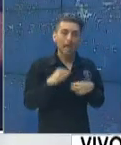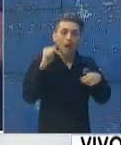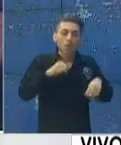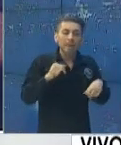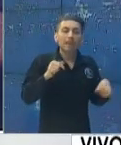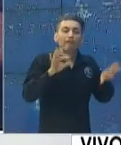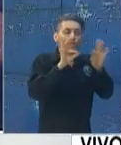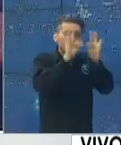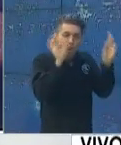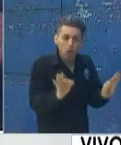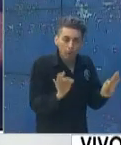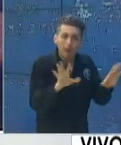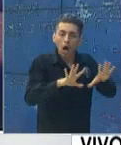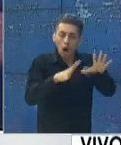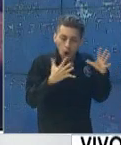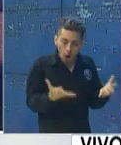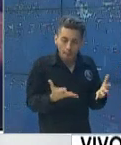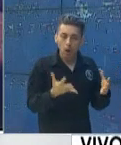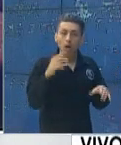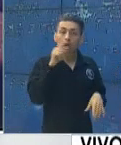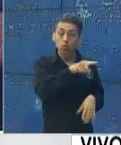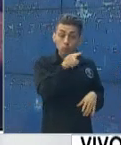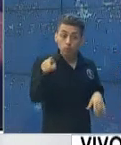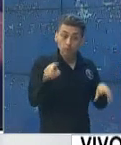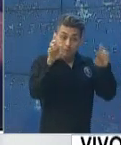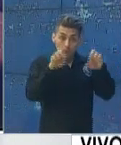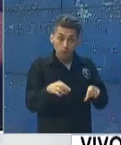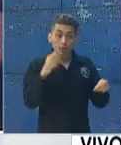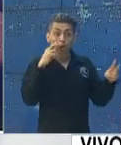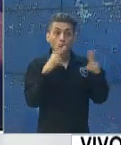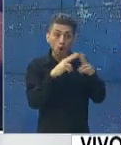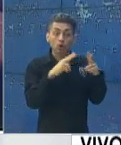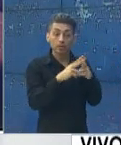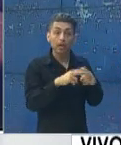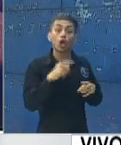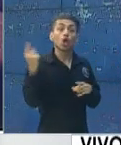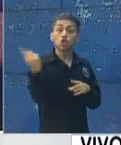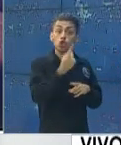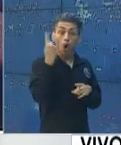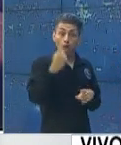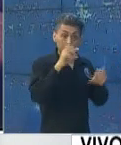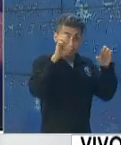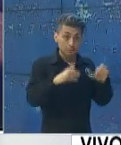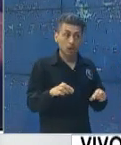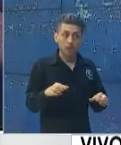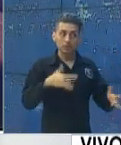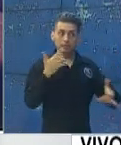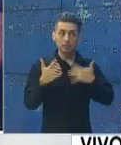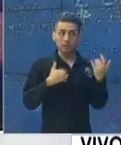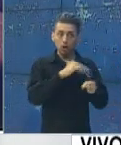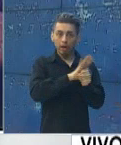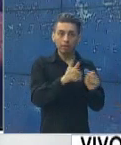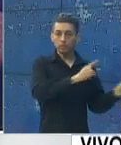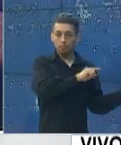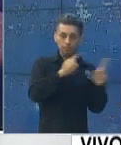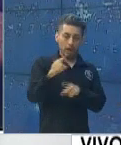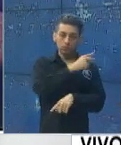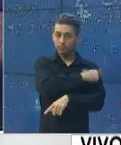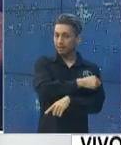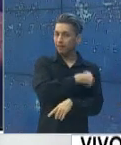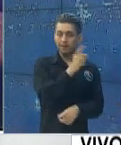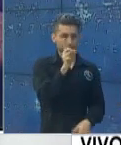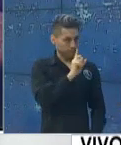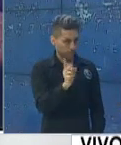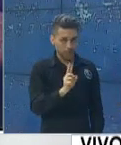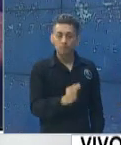principal es que la población conozca que no todos los casos deben llegar al hospital. Y precisamente cuando tenemos